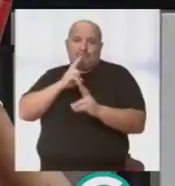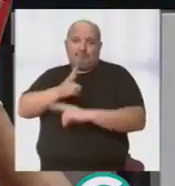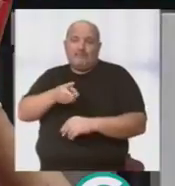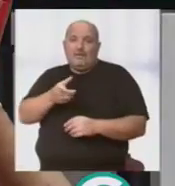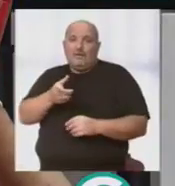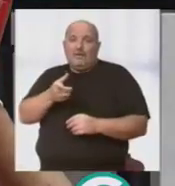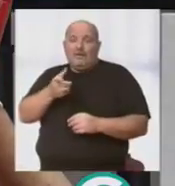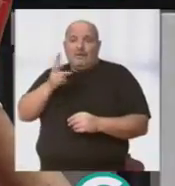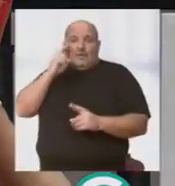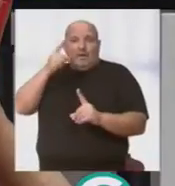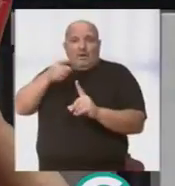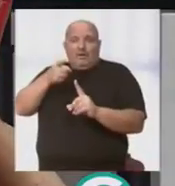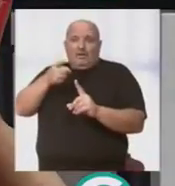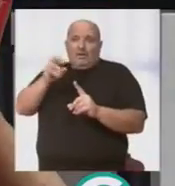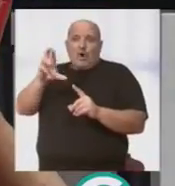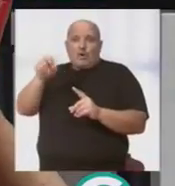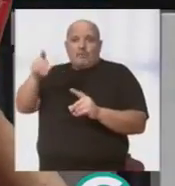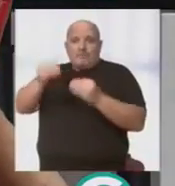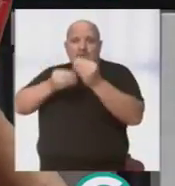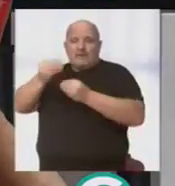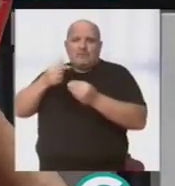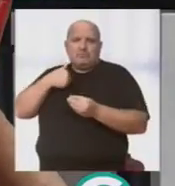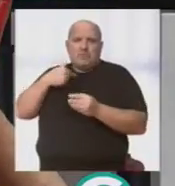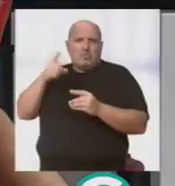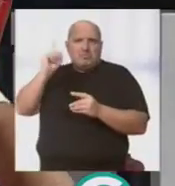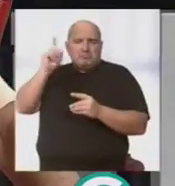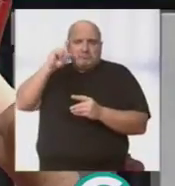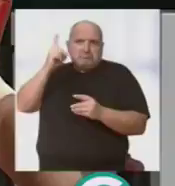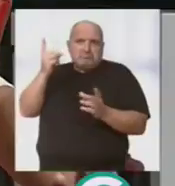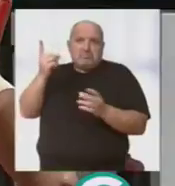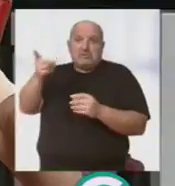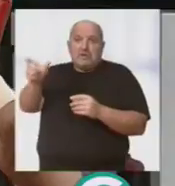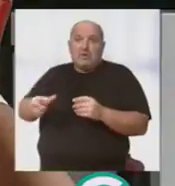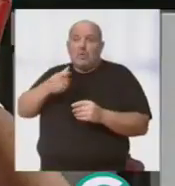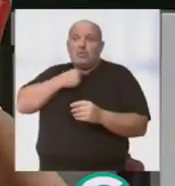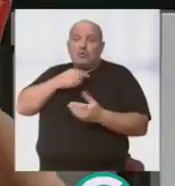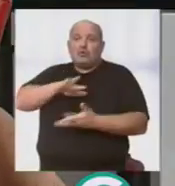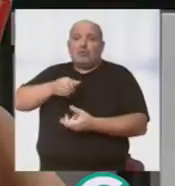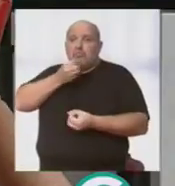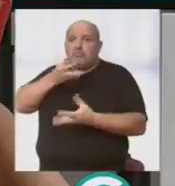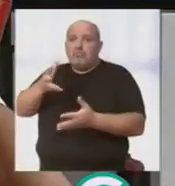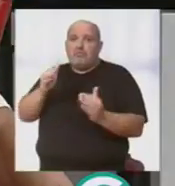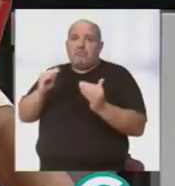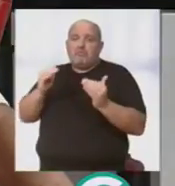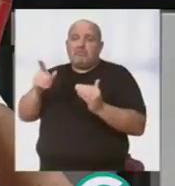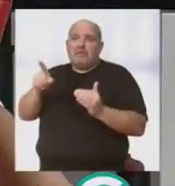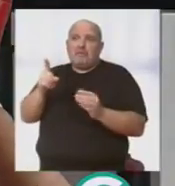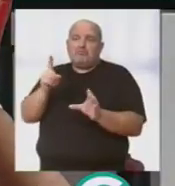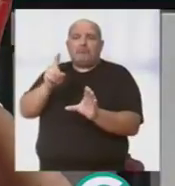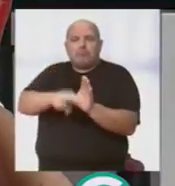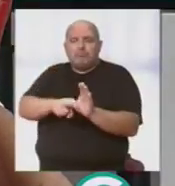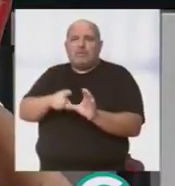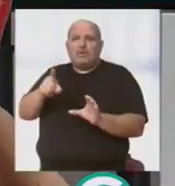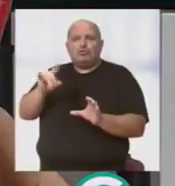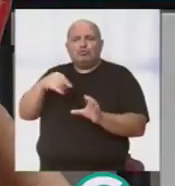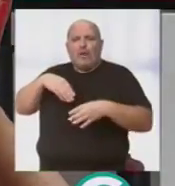enfoque de que el coro pensaba, yo no tenía ni idea porque, claro, si tú le das la noticia, de principio entra, él